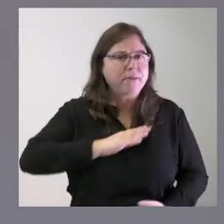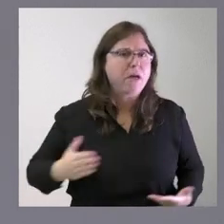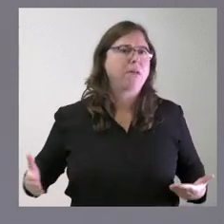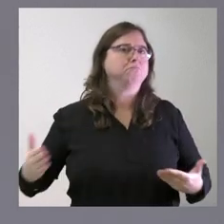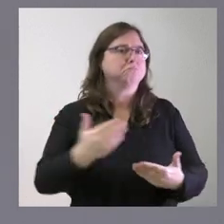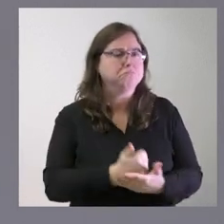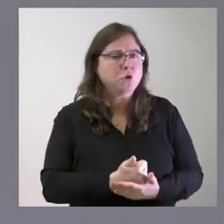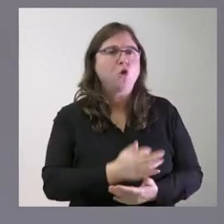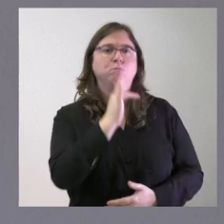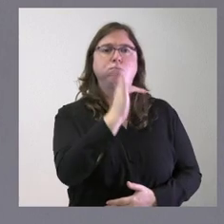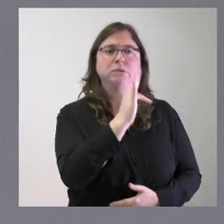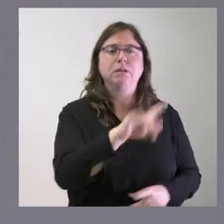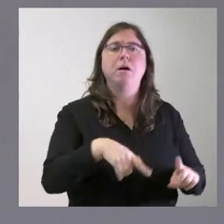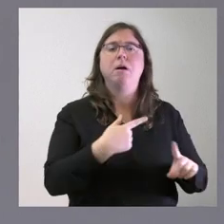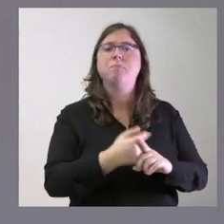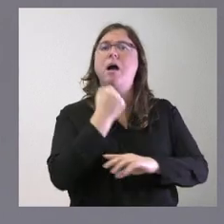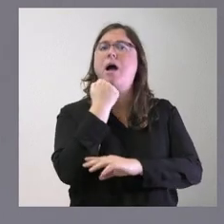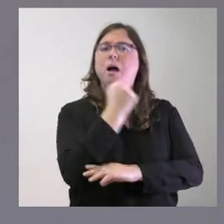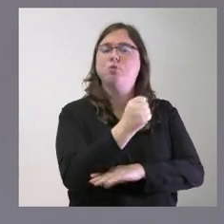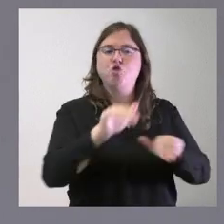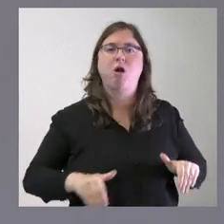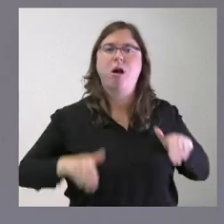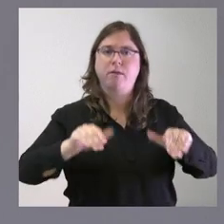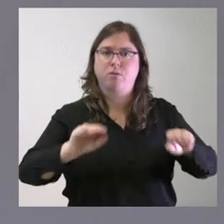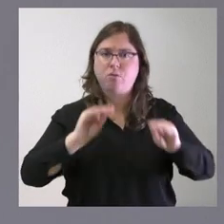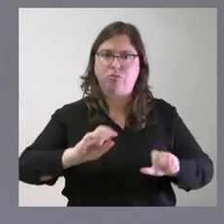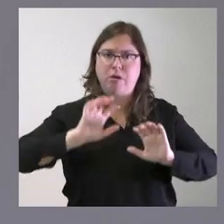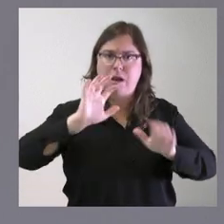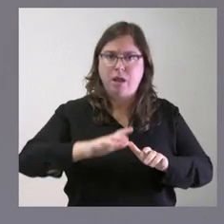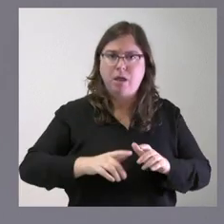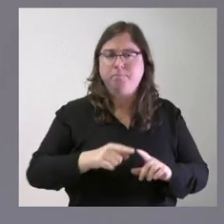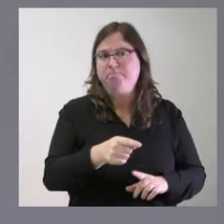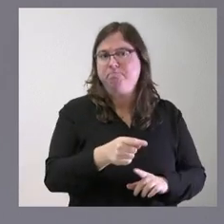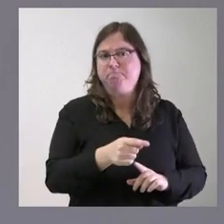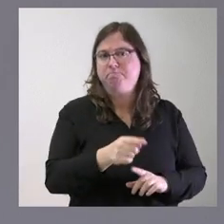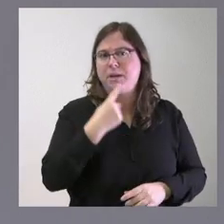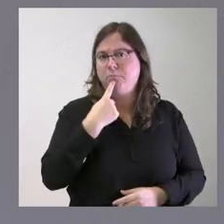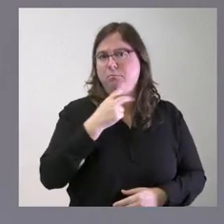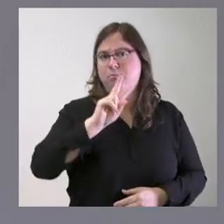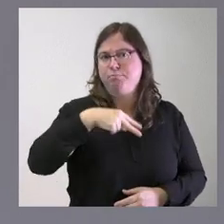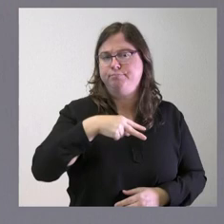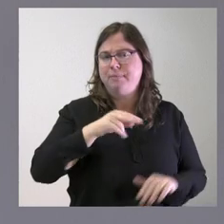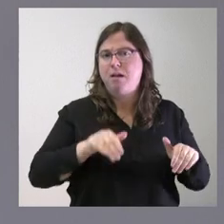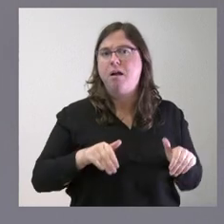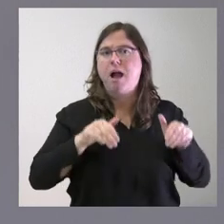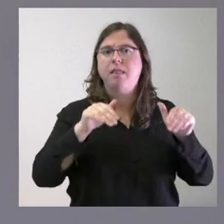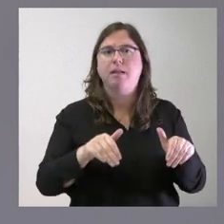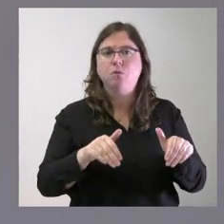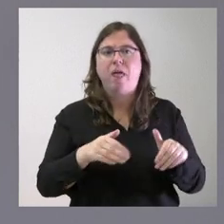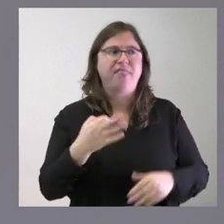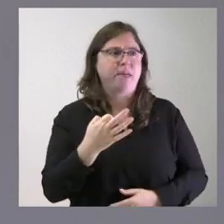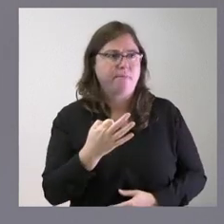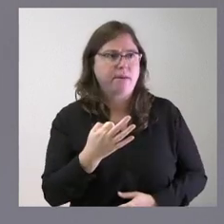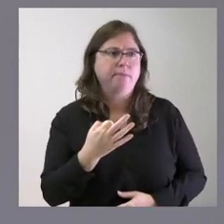valoración positiva y respaldamos la candidatura de León la calificamos como una candidatura que tiene que ser